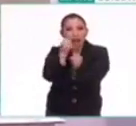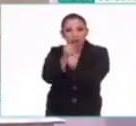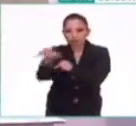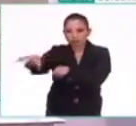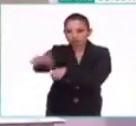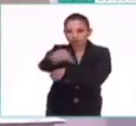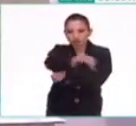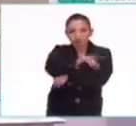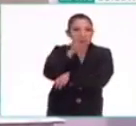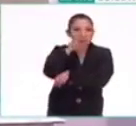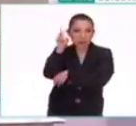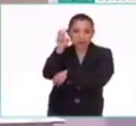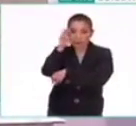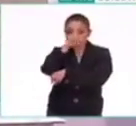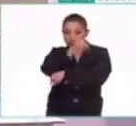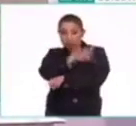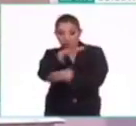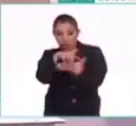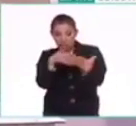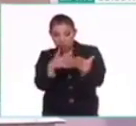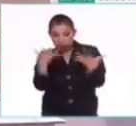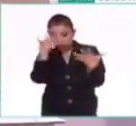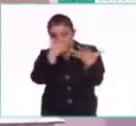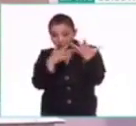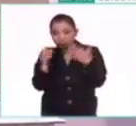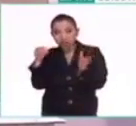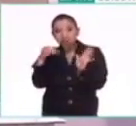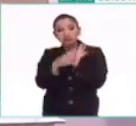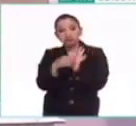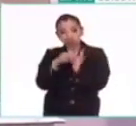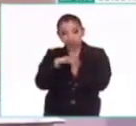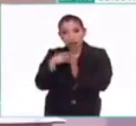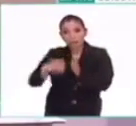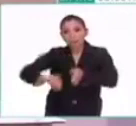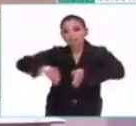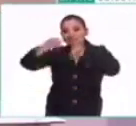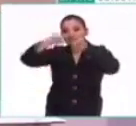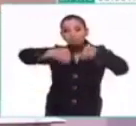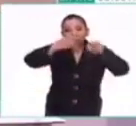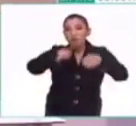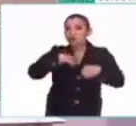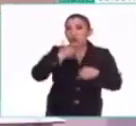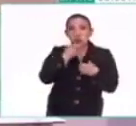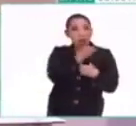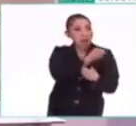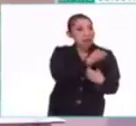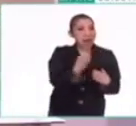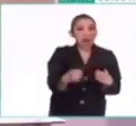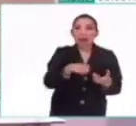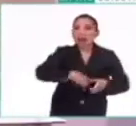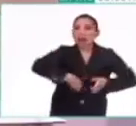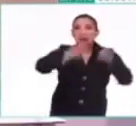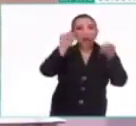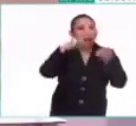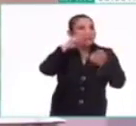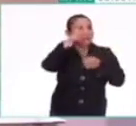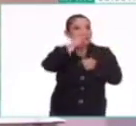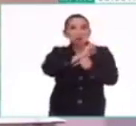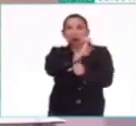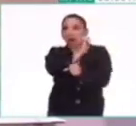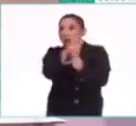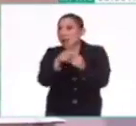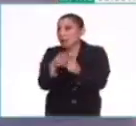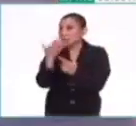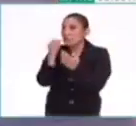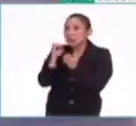Entonces, vemos una complejidad calendárica que va a estar representada en la arquitectura. Nosotros no tenemos ninguna arquitectura al primero de enero,